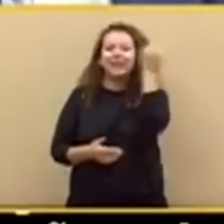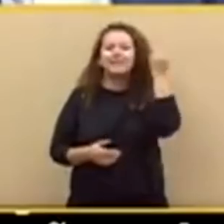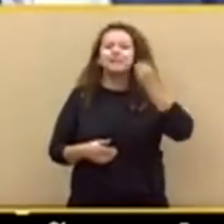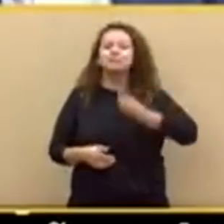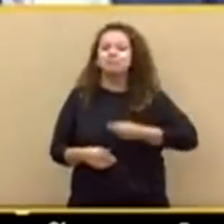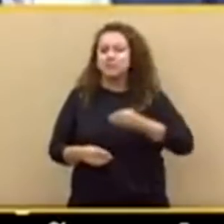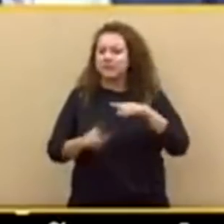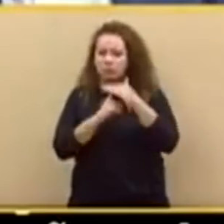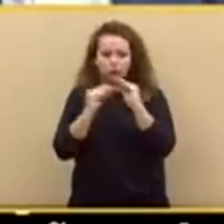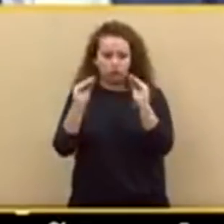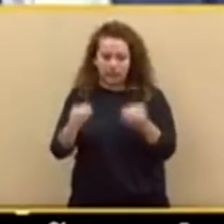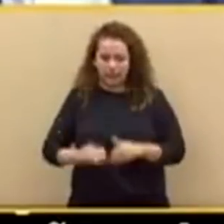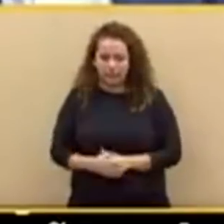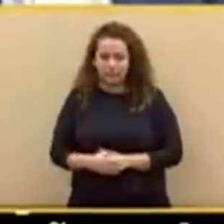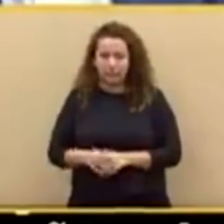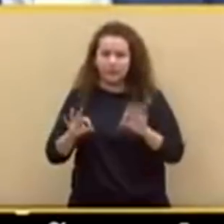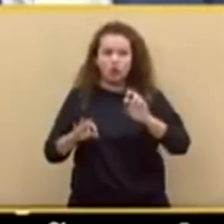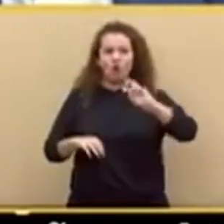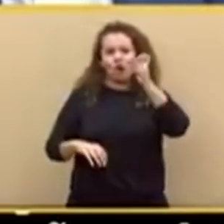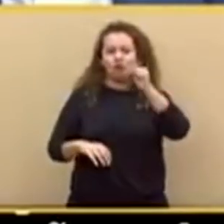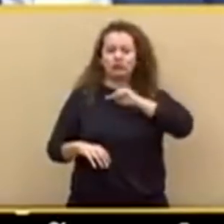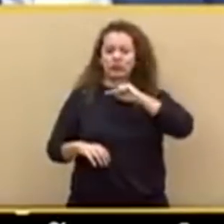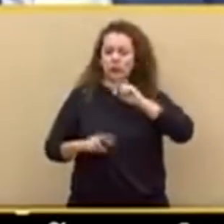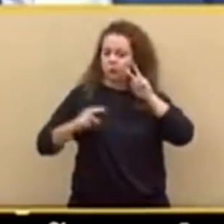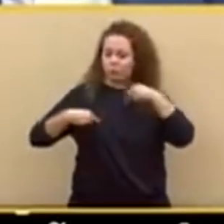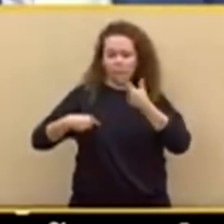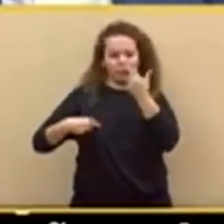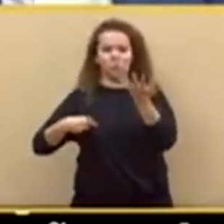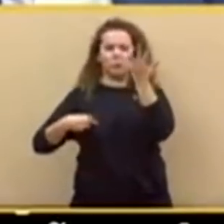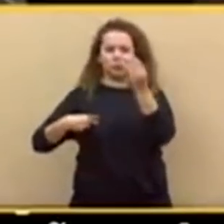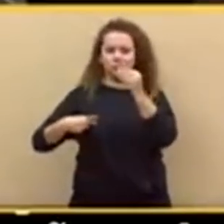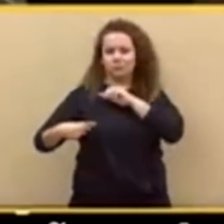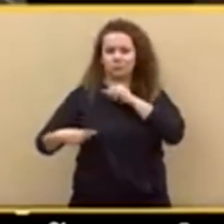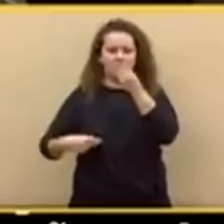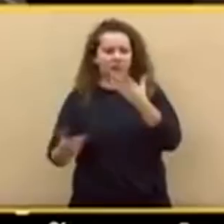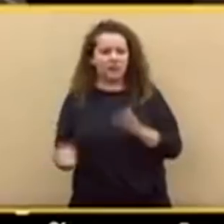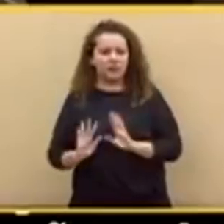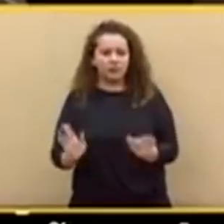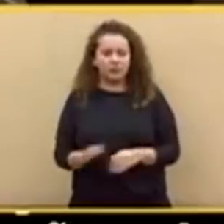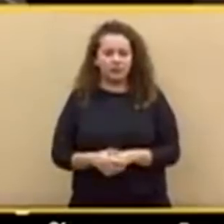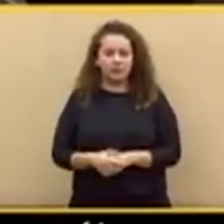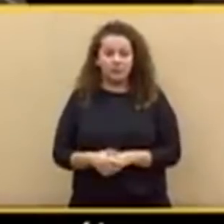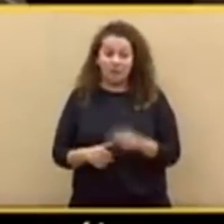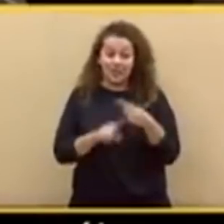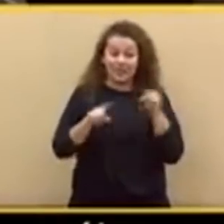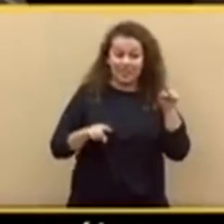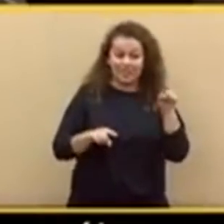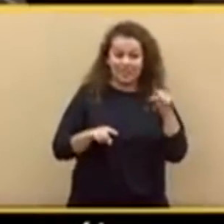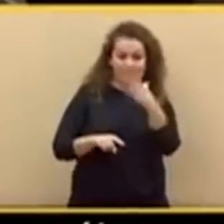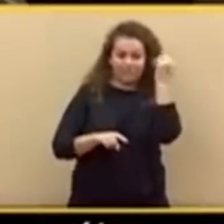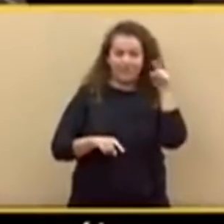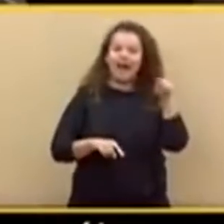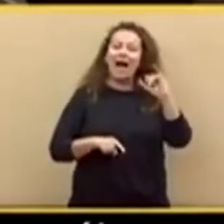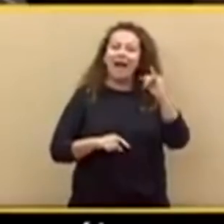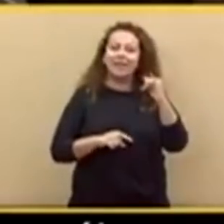es otro narcisista pero él a diferencia de usted tiene un encargo tiene un encargo de los